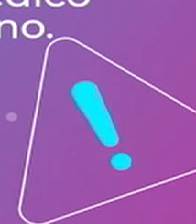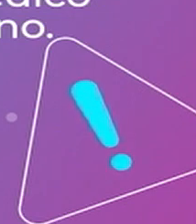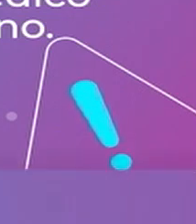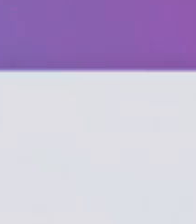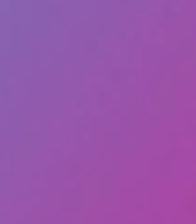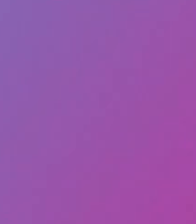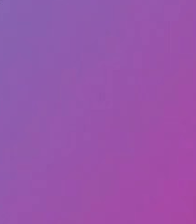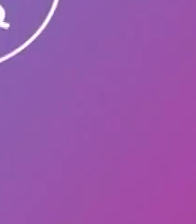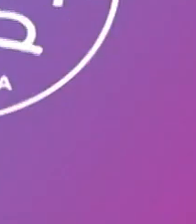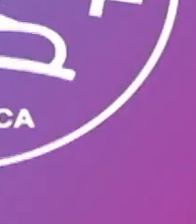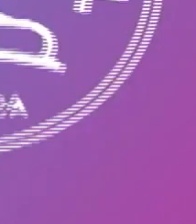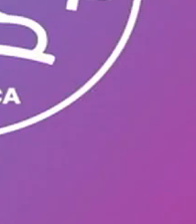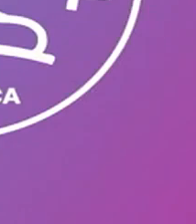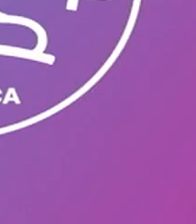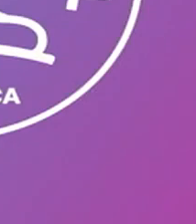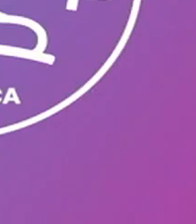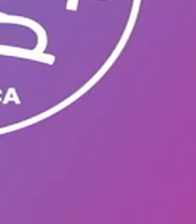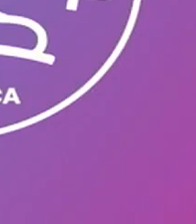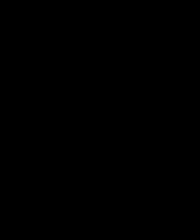No esperes.